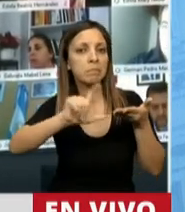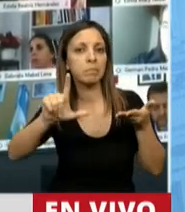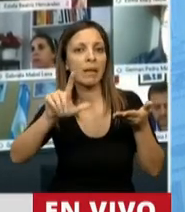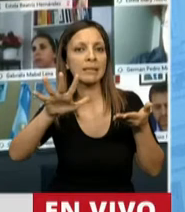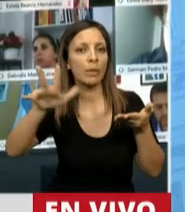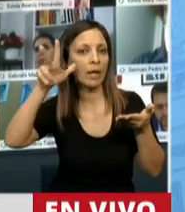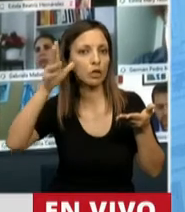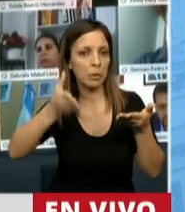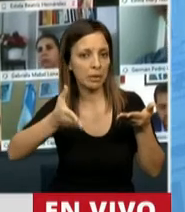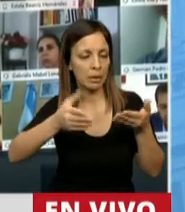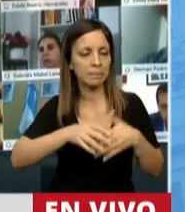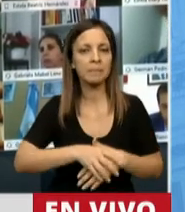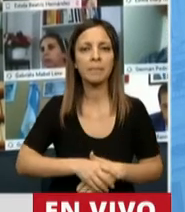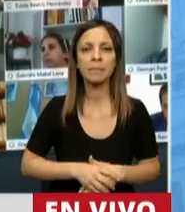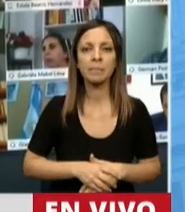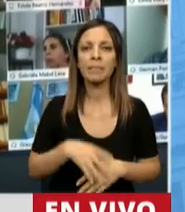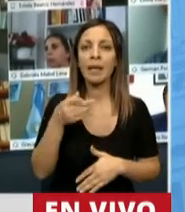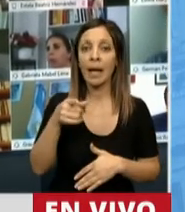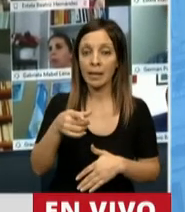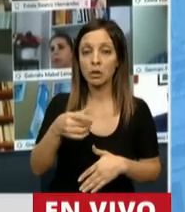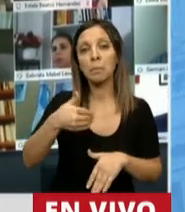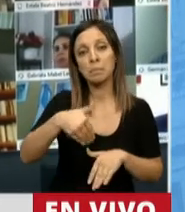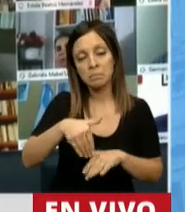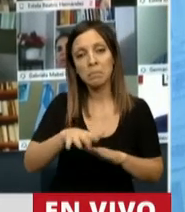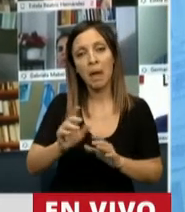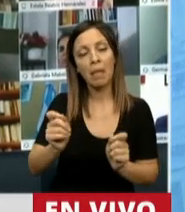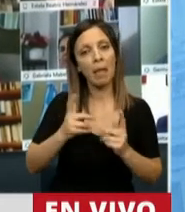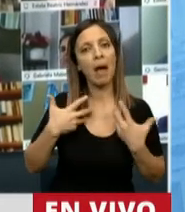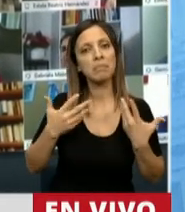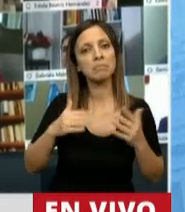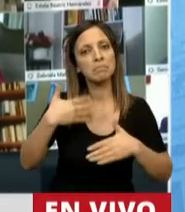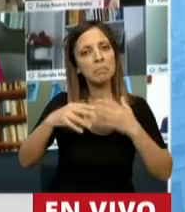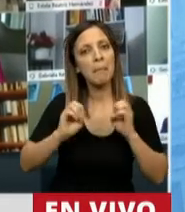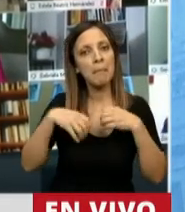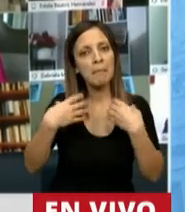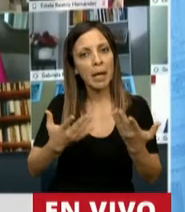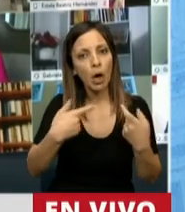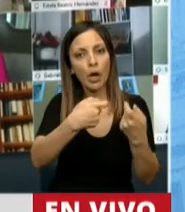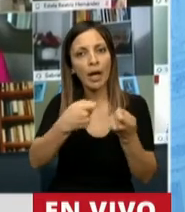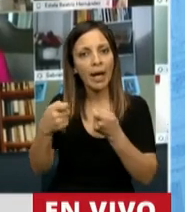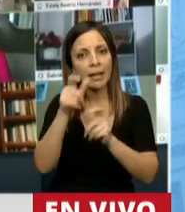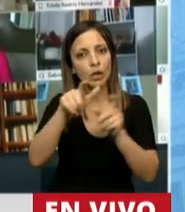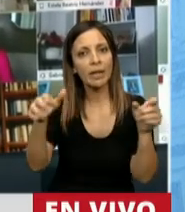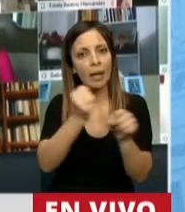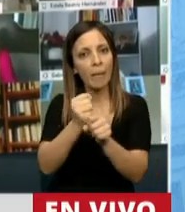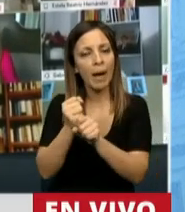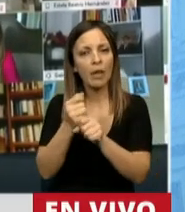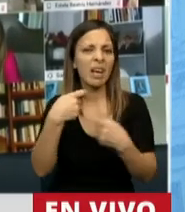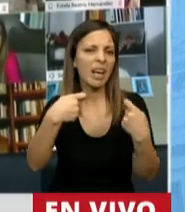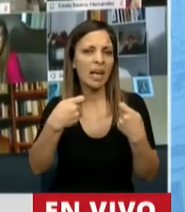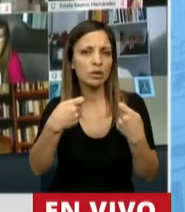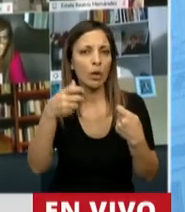58%. Esto nos hubiera llevado a mejorar la incidencia de gastos en personal con un total de gastos de